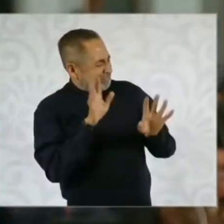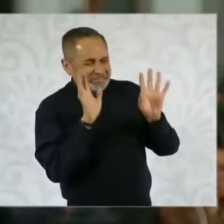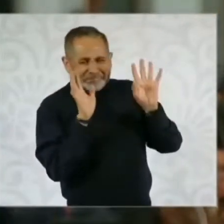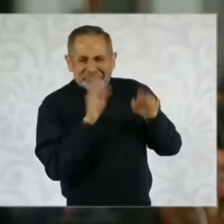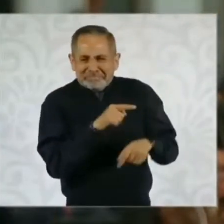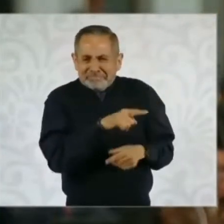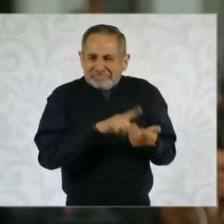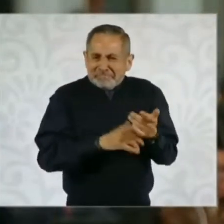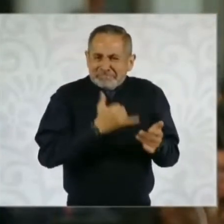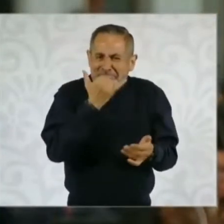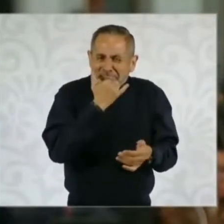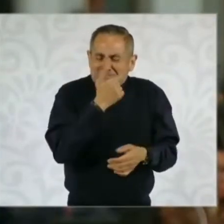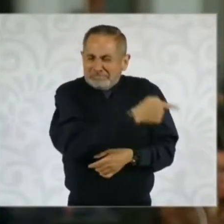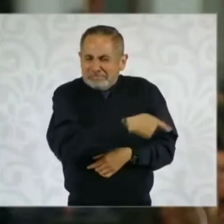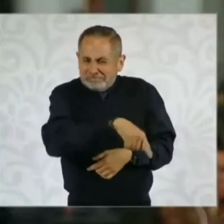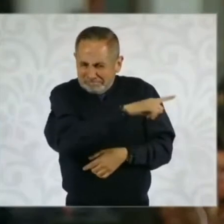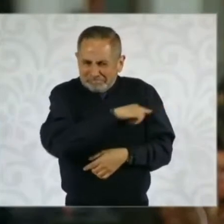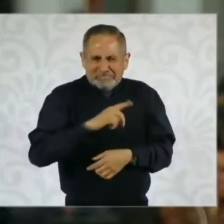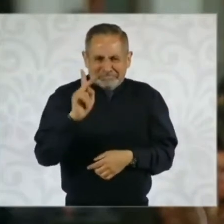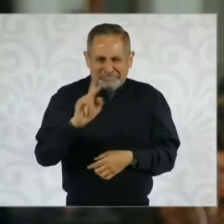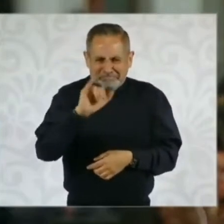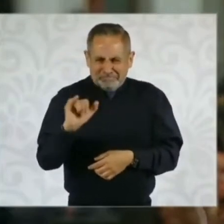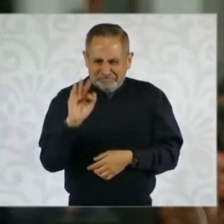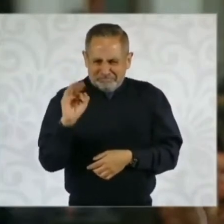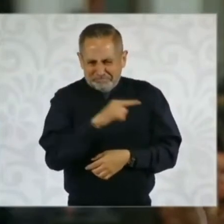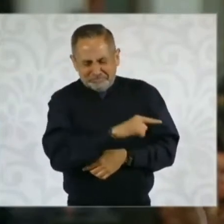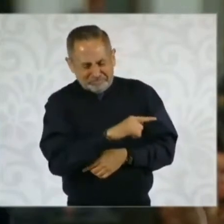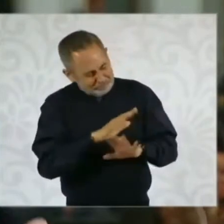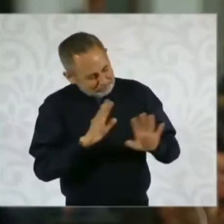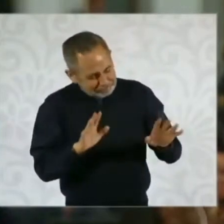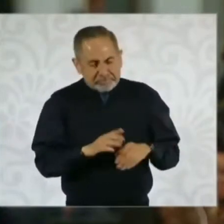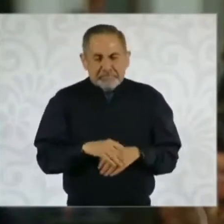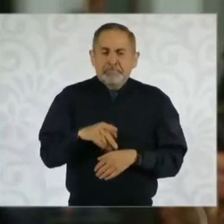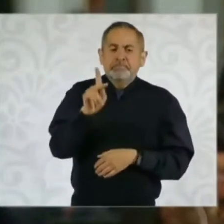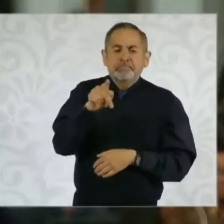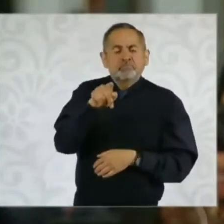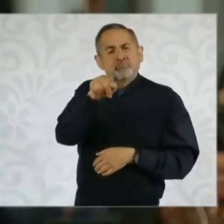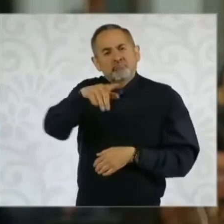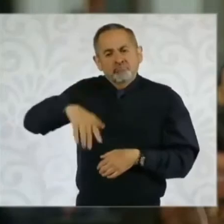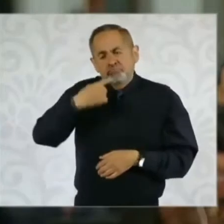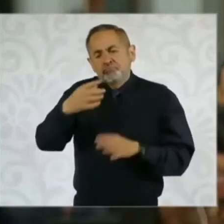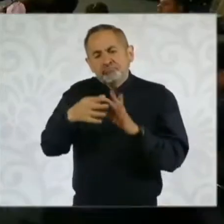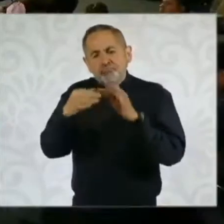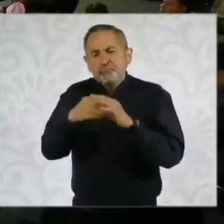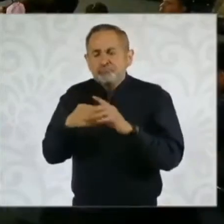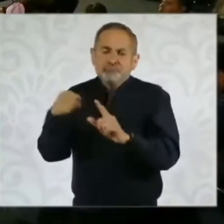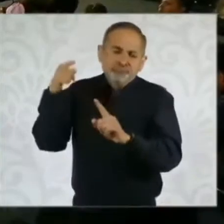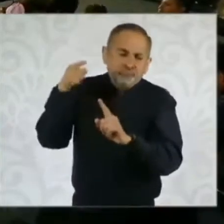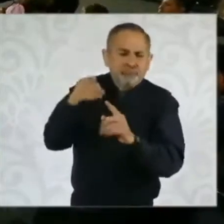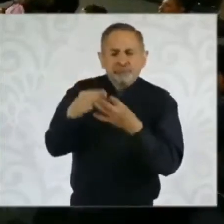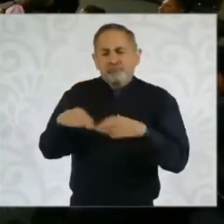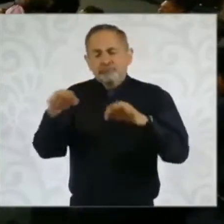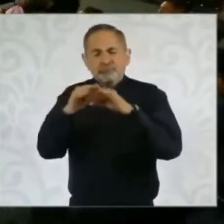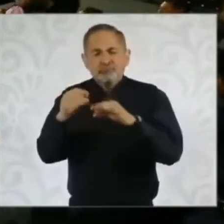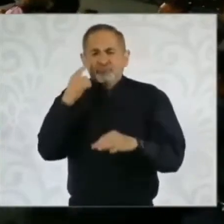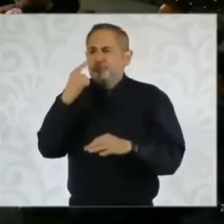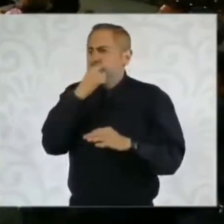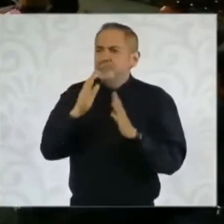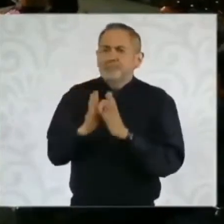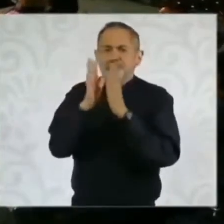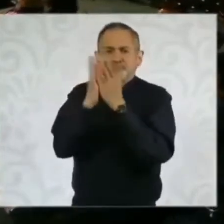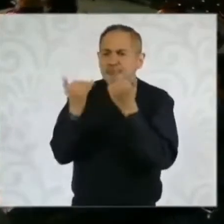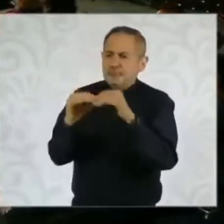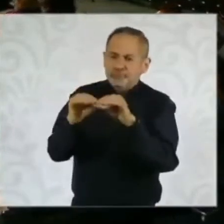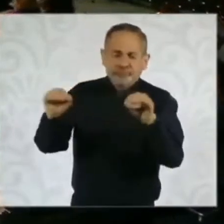este punto que ha señalado usted, que tiene que ver con la democracia, me parece que también está el tema del Estado